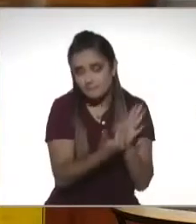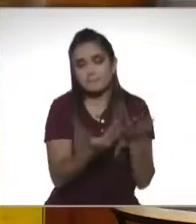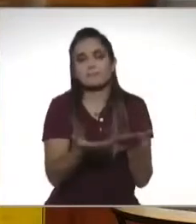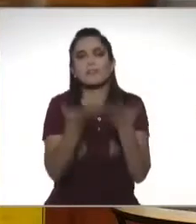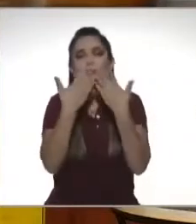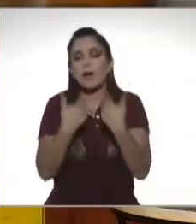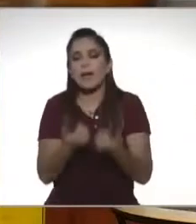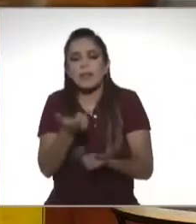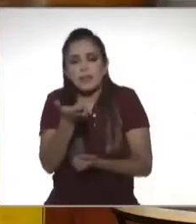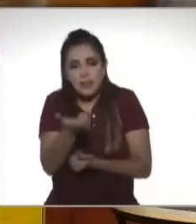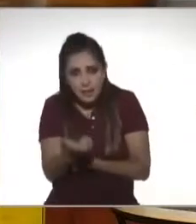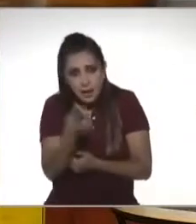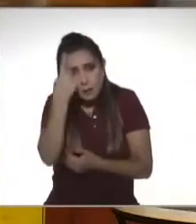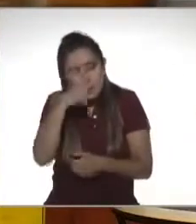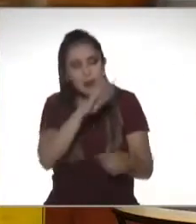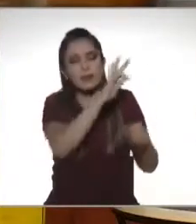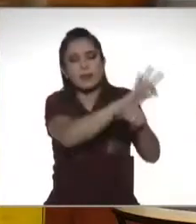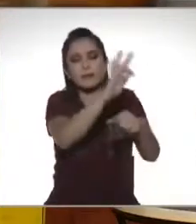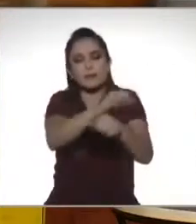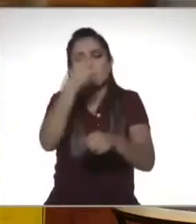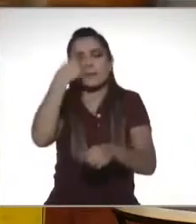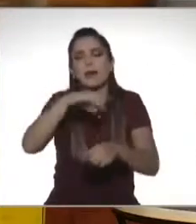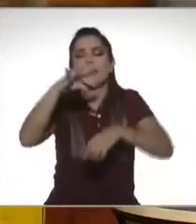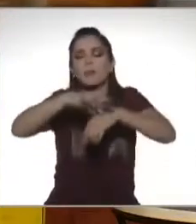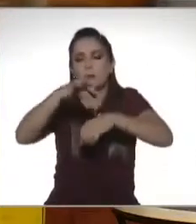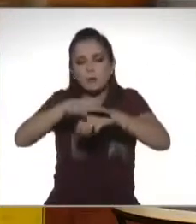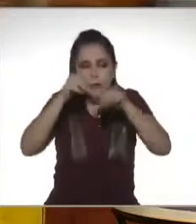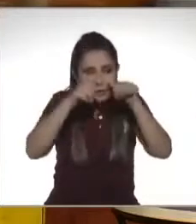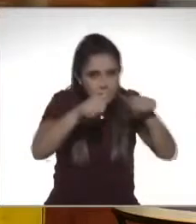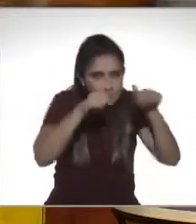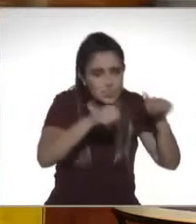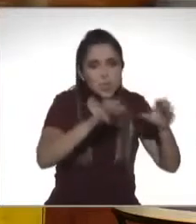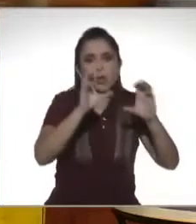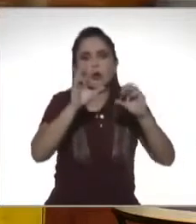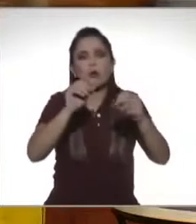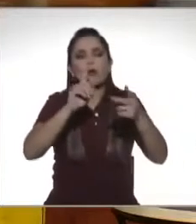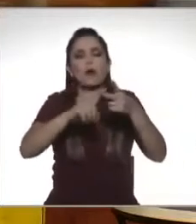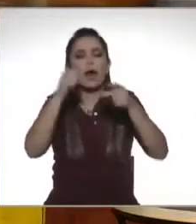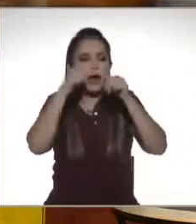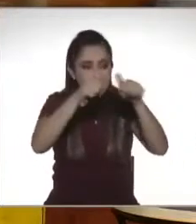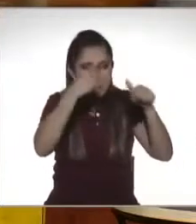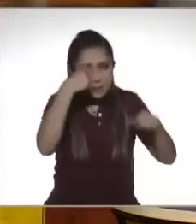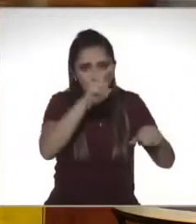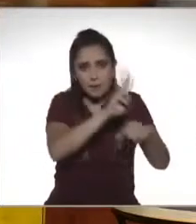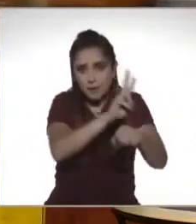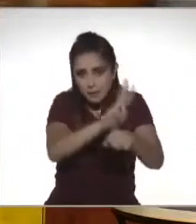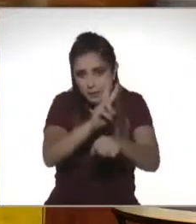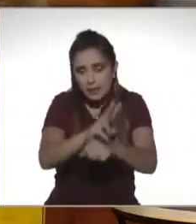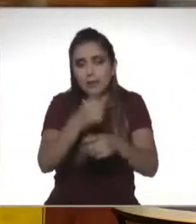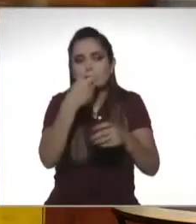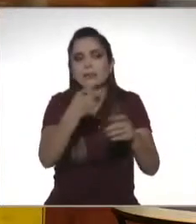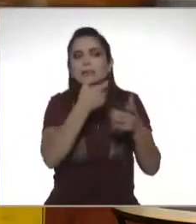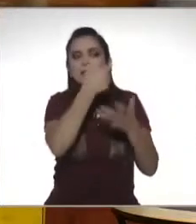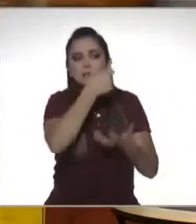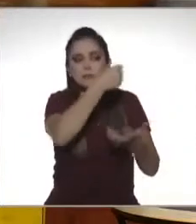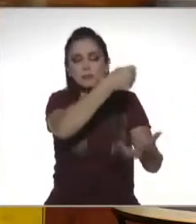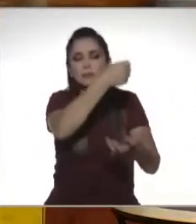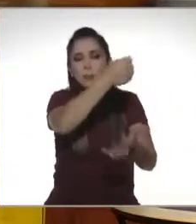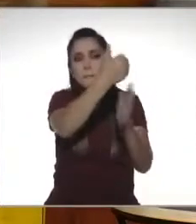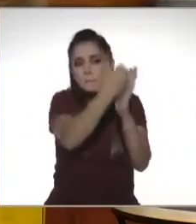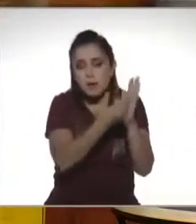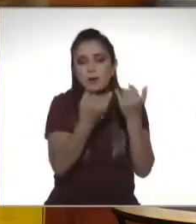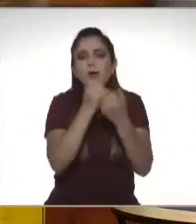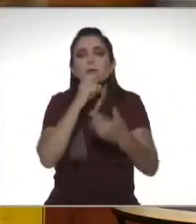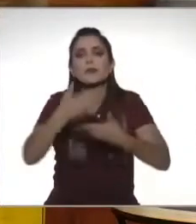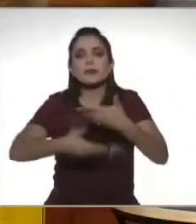recursos para poder dar los servicios médicos, para poder dar los servicios de vigilancia, en fin, los servicios educativos.